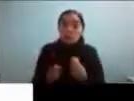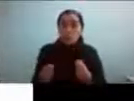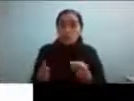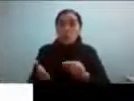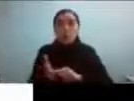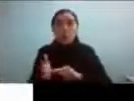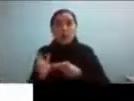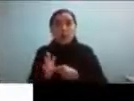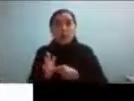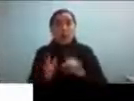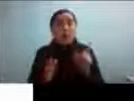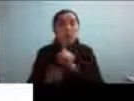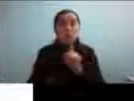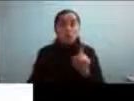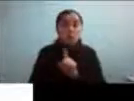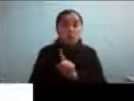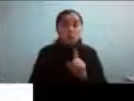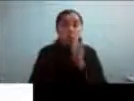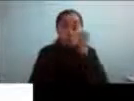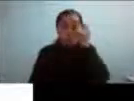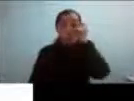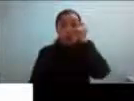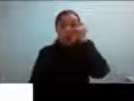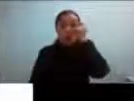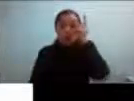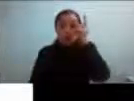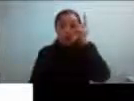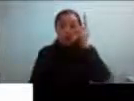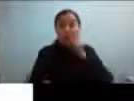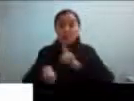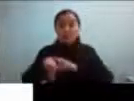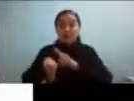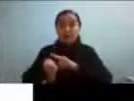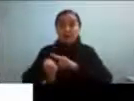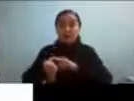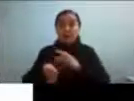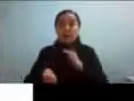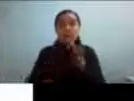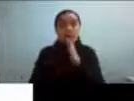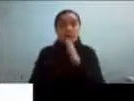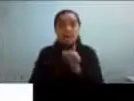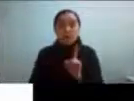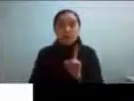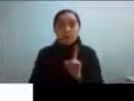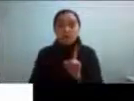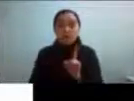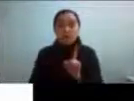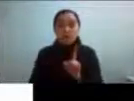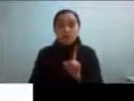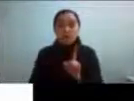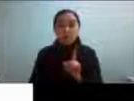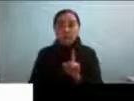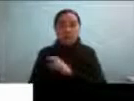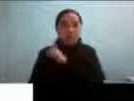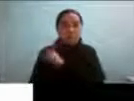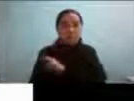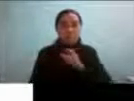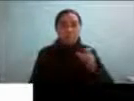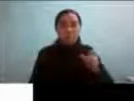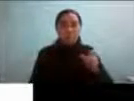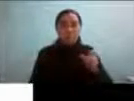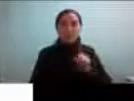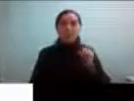comprensión de esta clave temporal sino que la gente no es